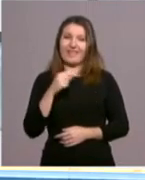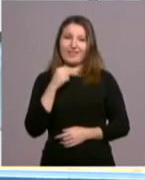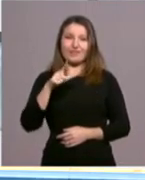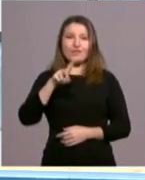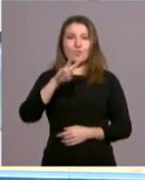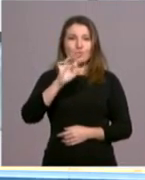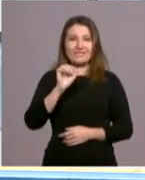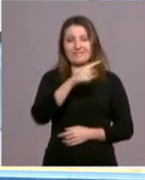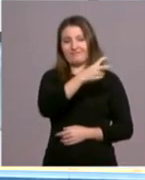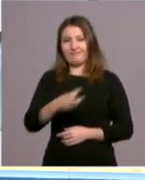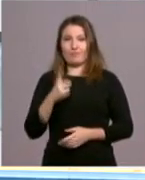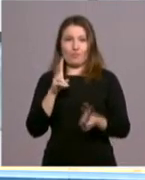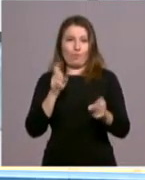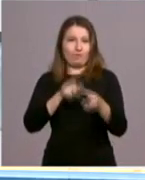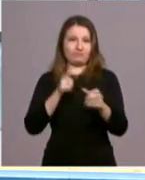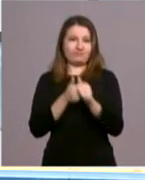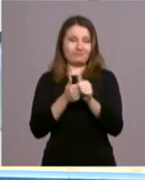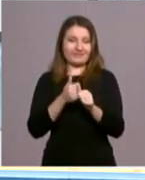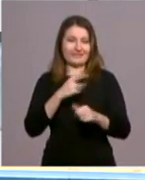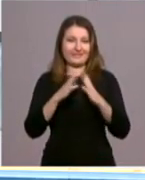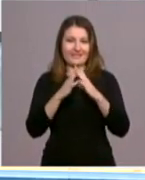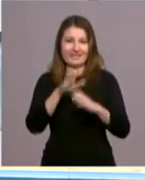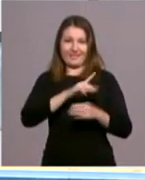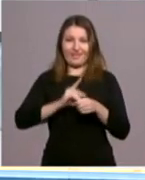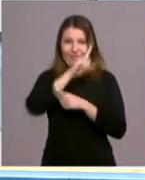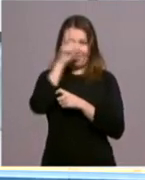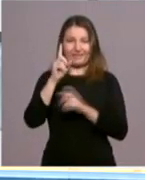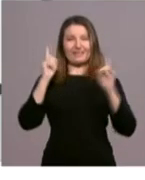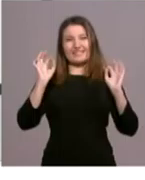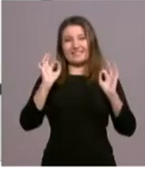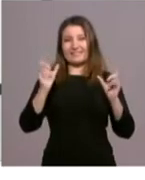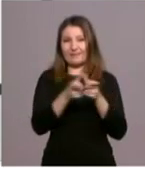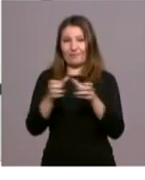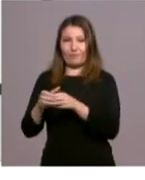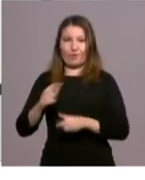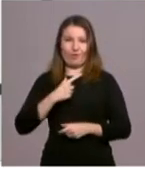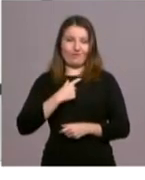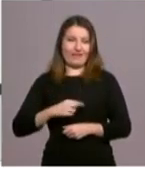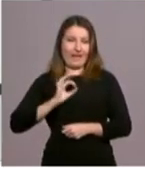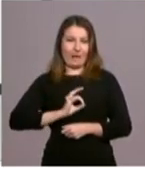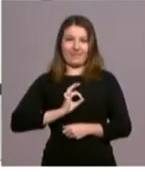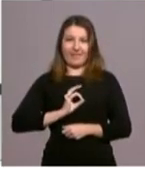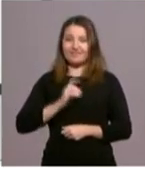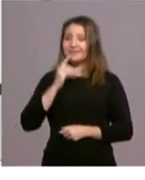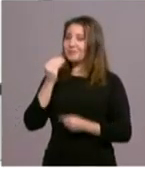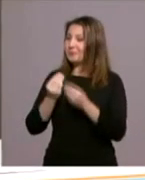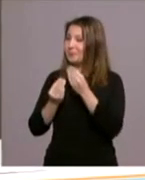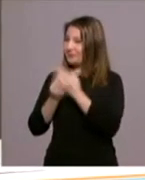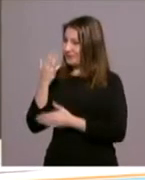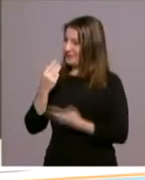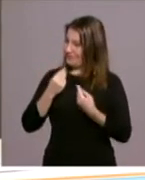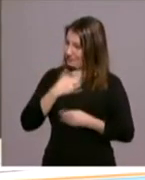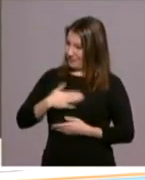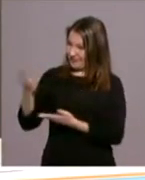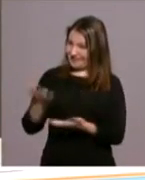eclesiástico de Hermandades y Cofradías de la Diócesis de Madrid. Ángel Luis, buenos días. Buenos días. Bienvenido. Gracias. Hoy termina la